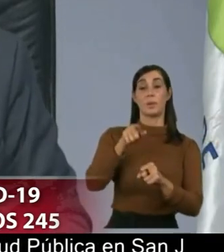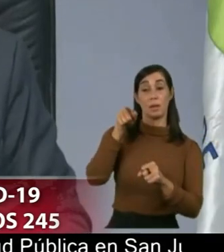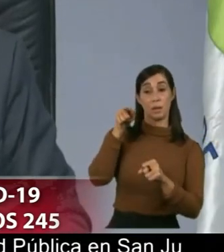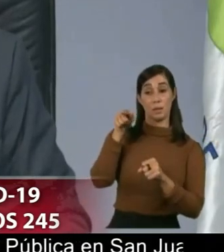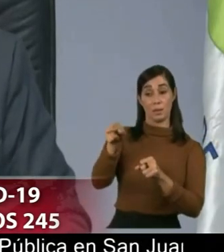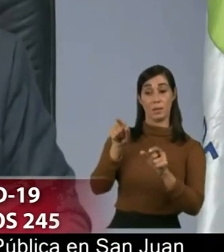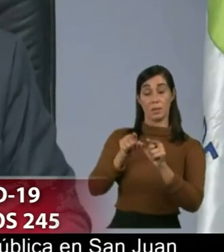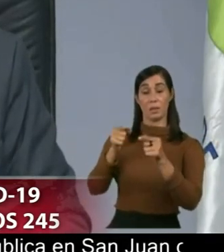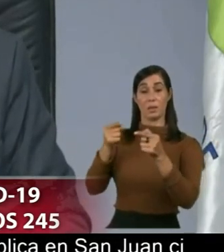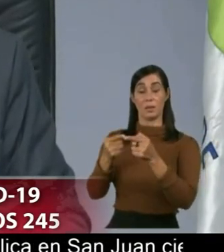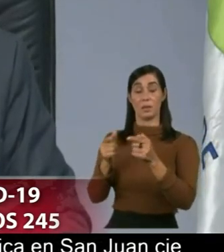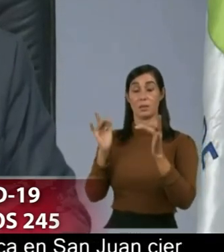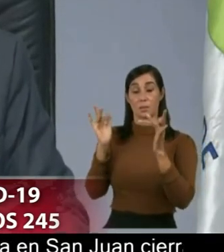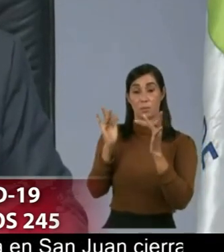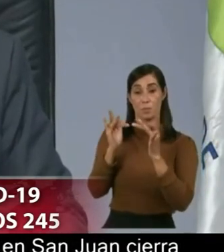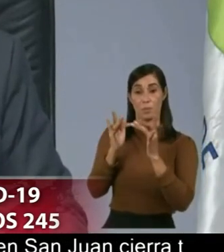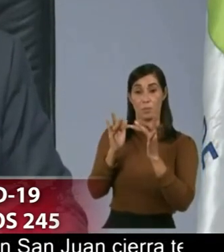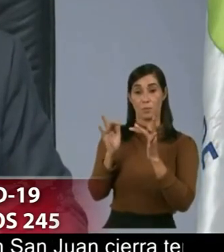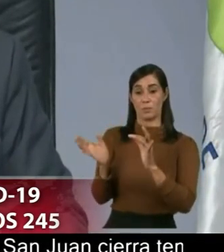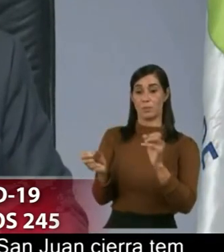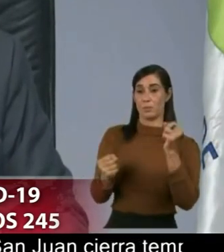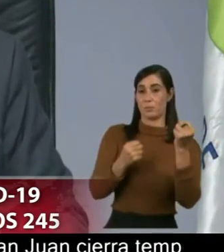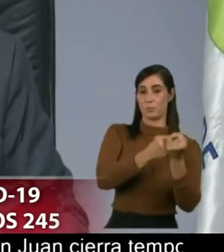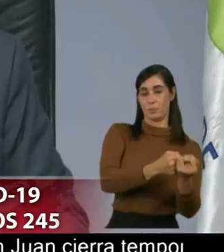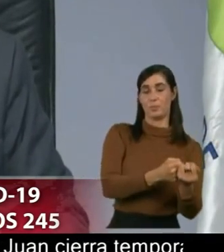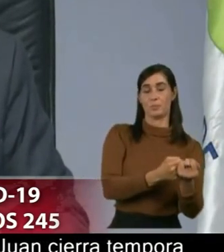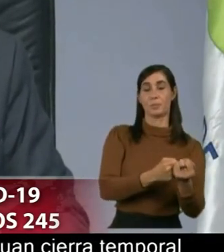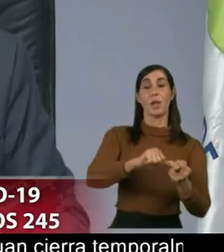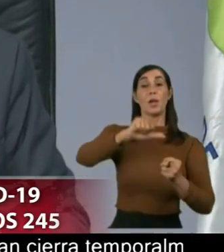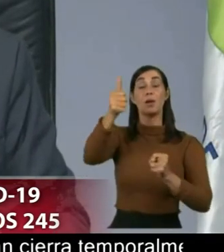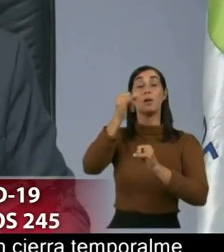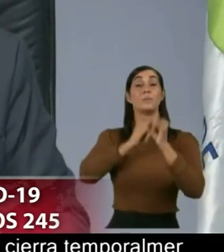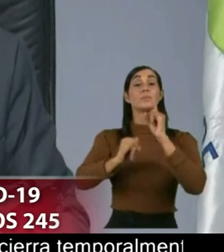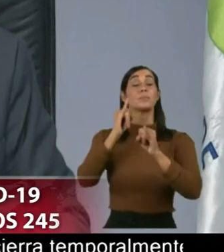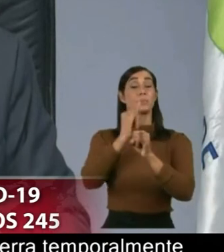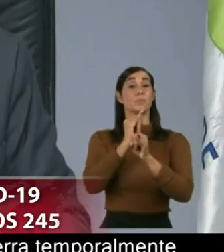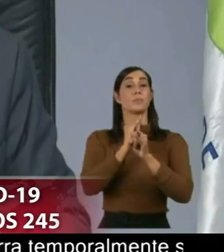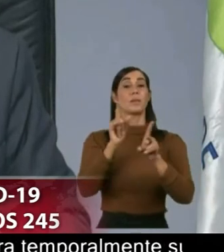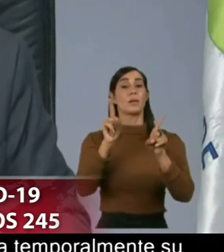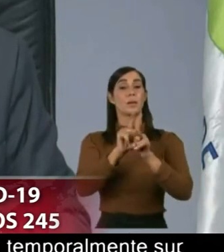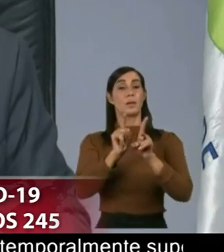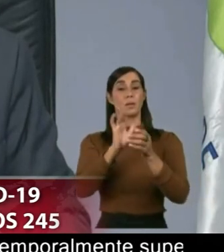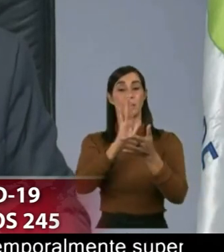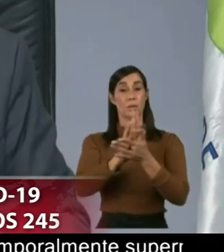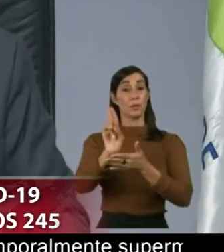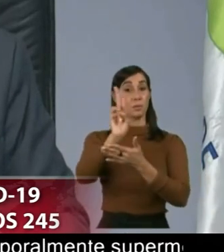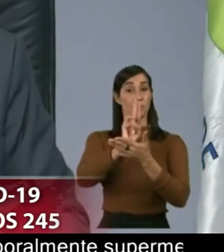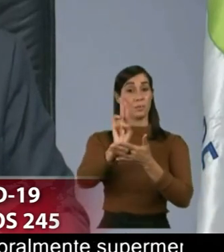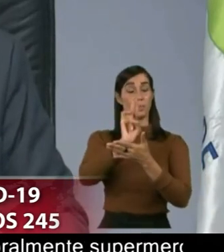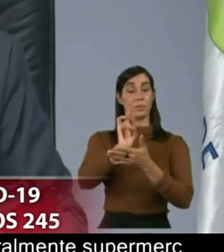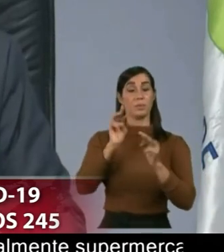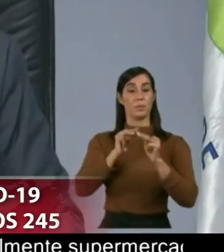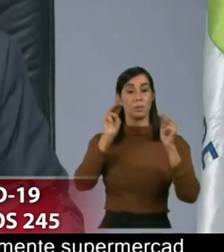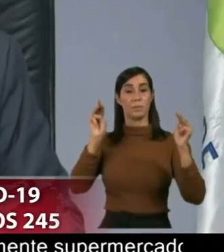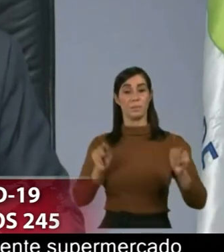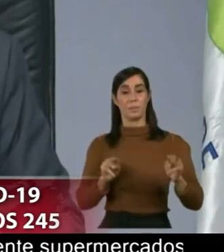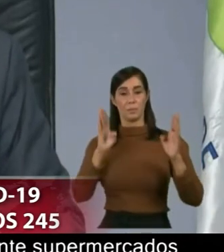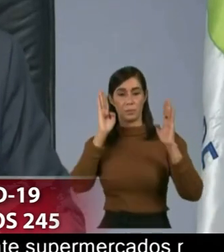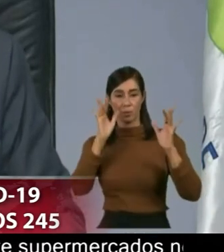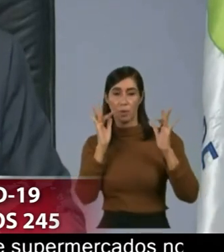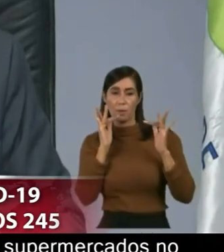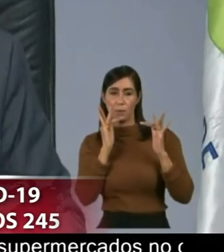estamos trabajando con ops igualmente con otras instituciones y universidades que el ministerio mantiene